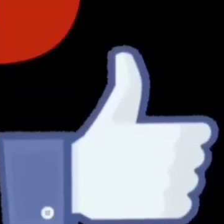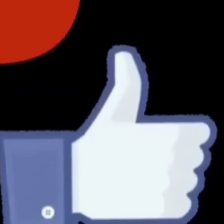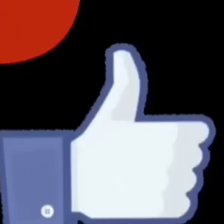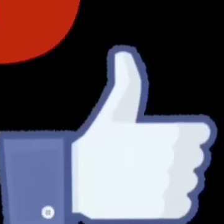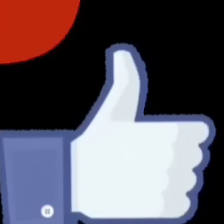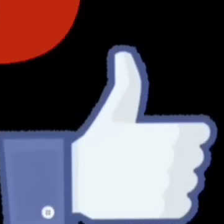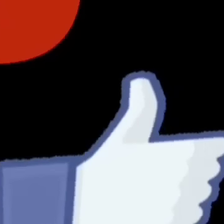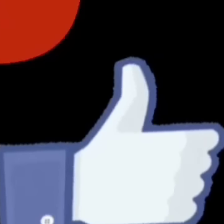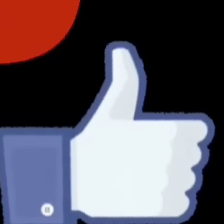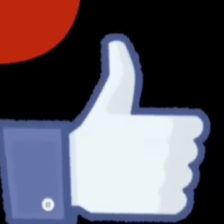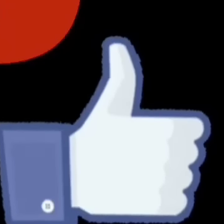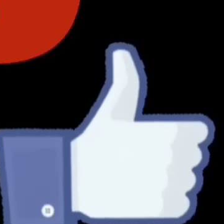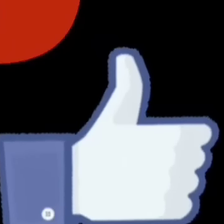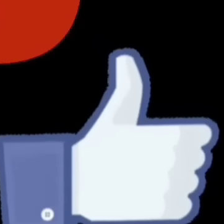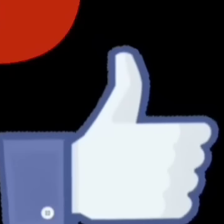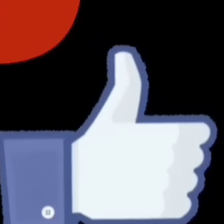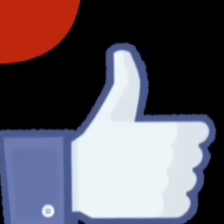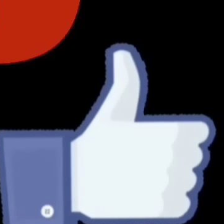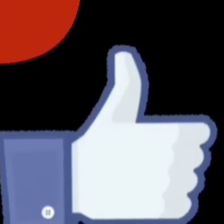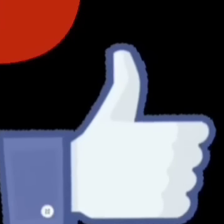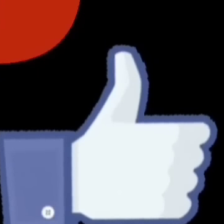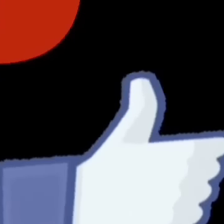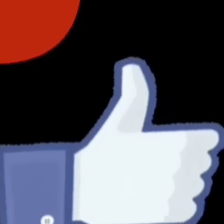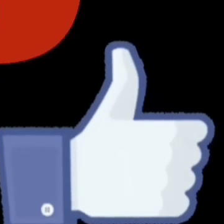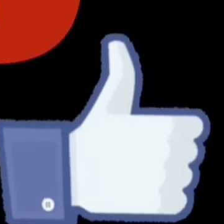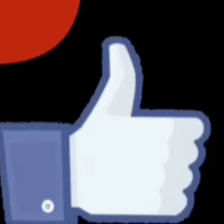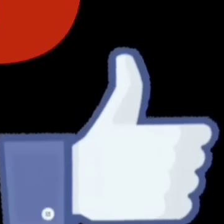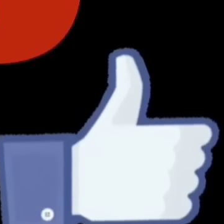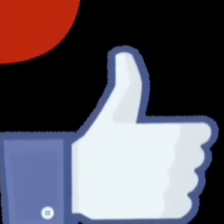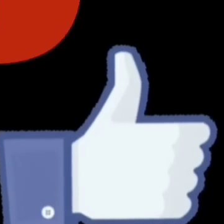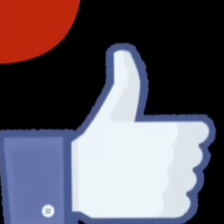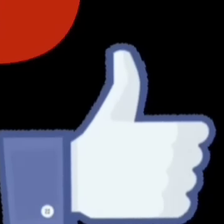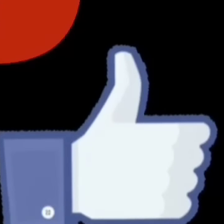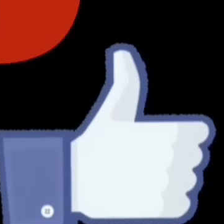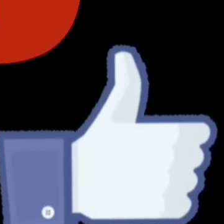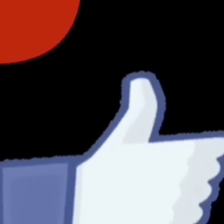Suscríbete, comparte el video, comenta y deja tu poderoso like. Muchas gracias.